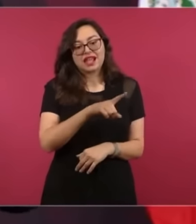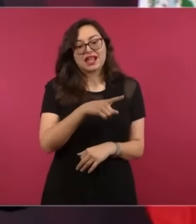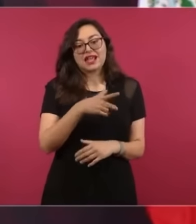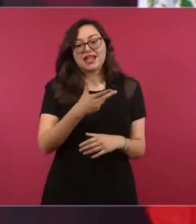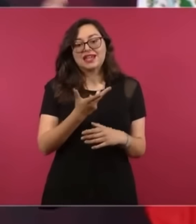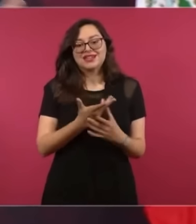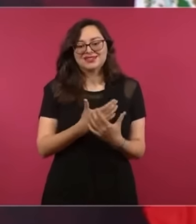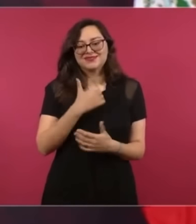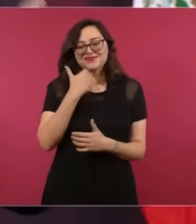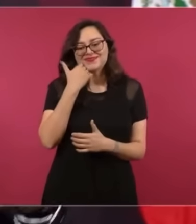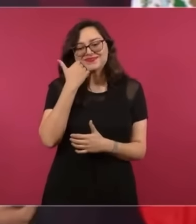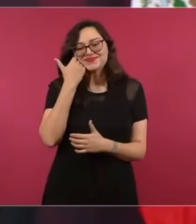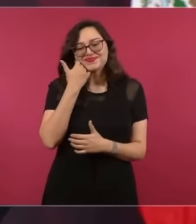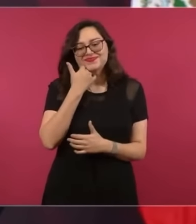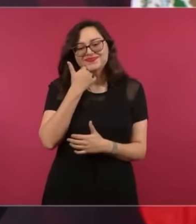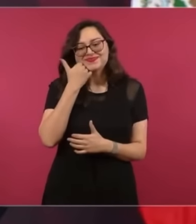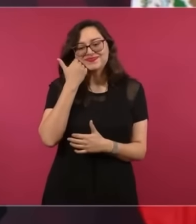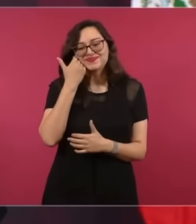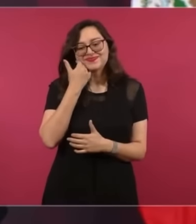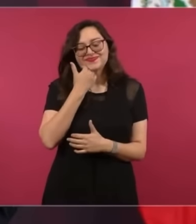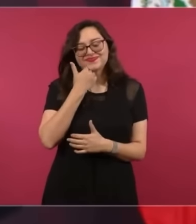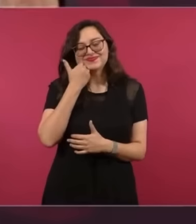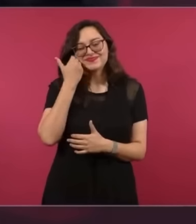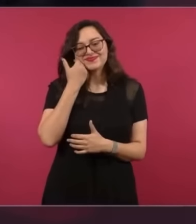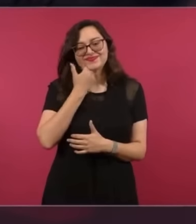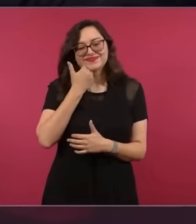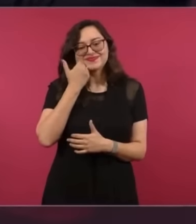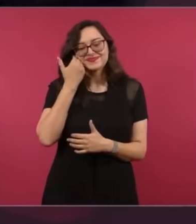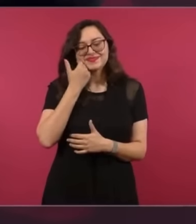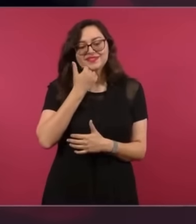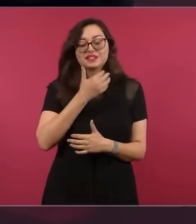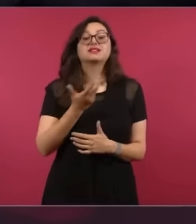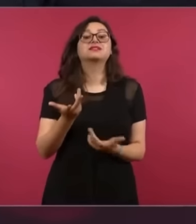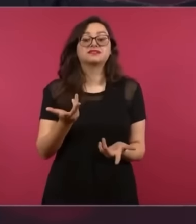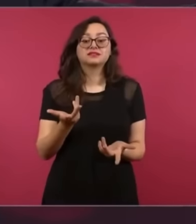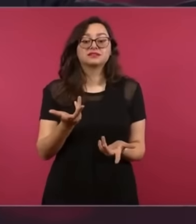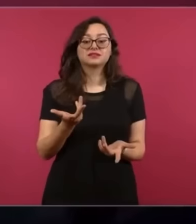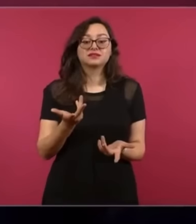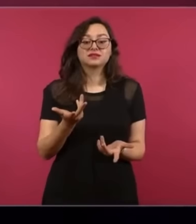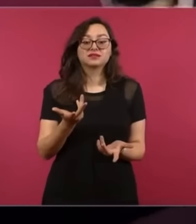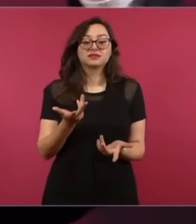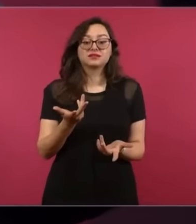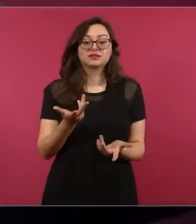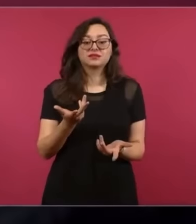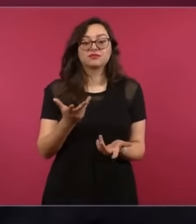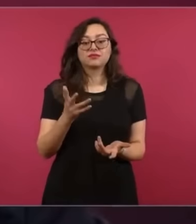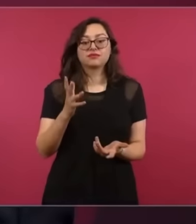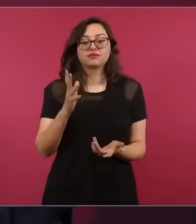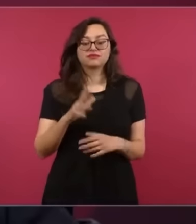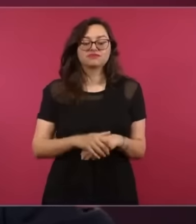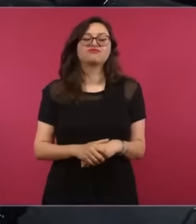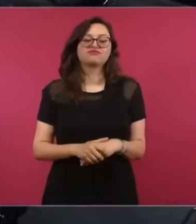de ganagracias, los de… ¿cómo se llama eso? La Cámara,